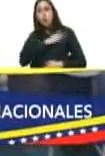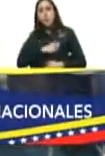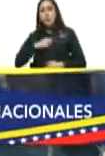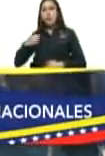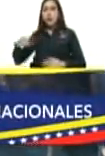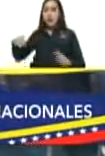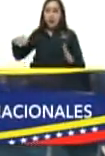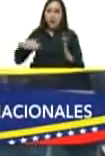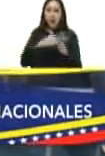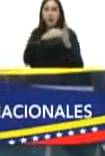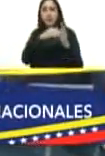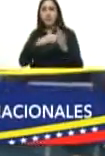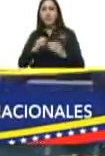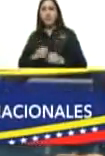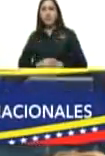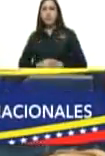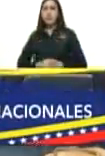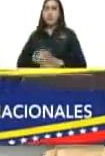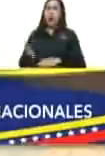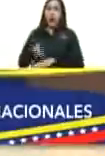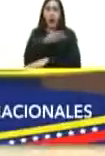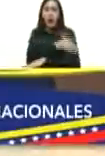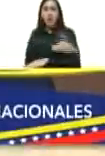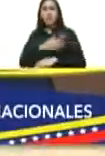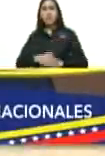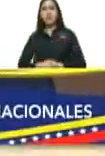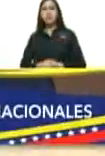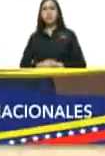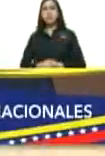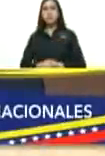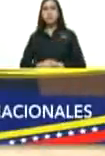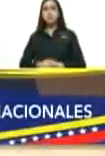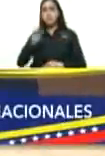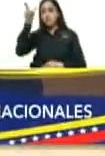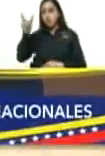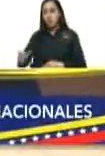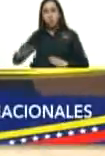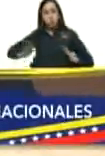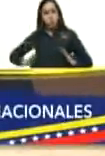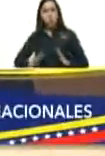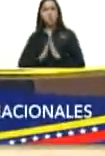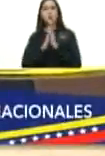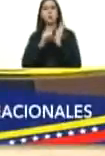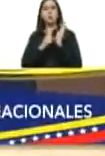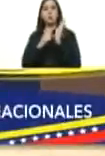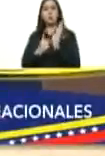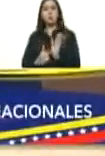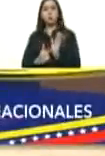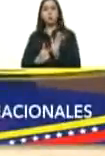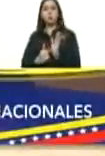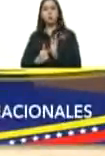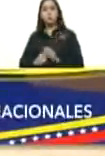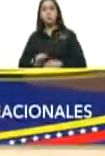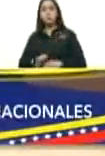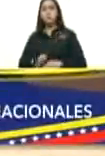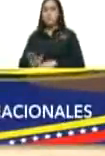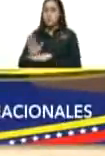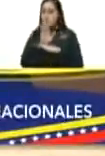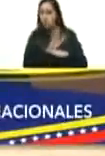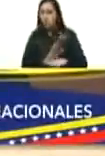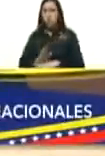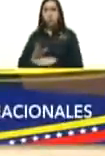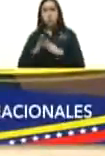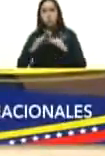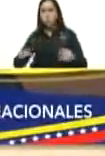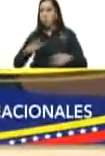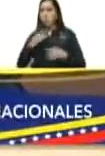accidente hace 102 años se convirtió en santo sanador de las penas